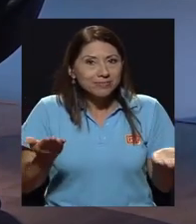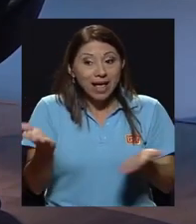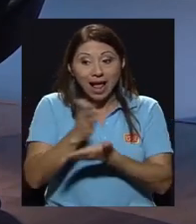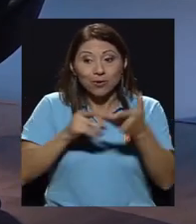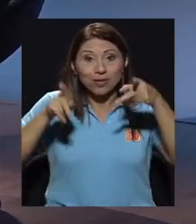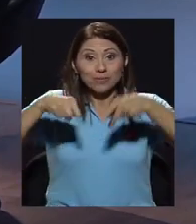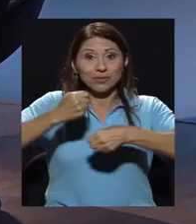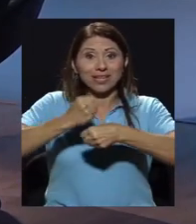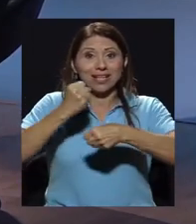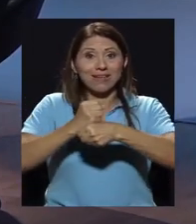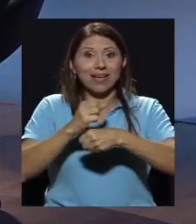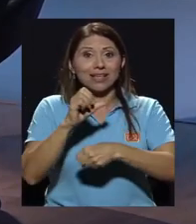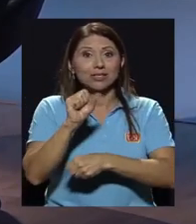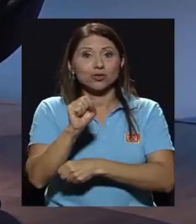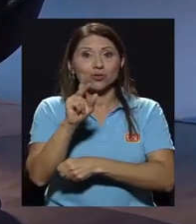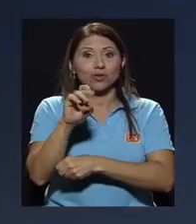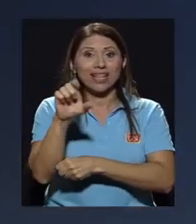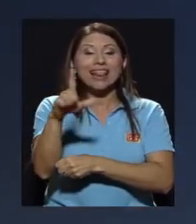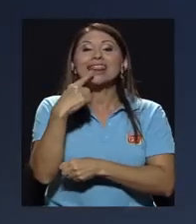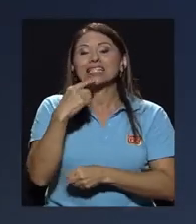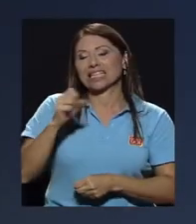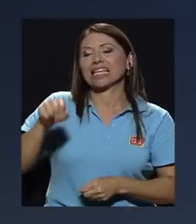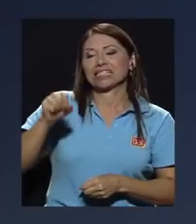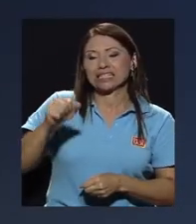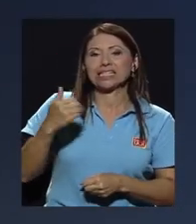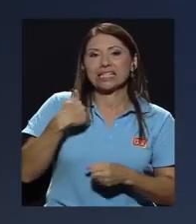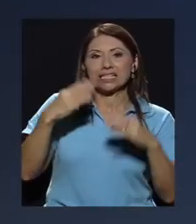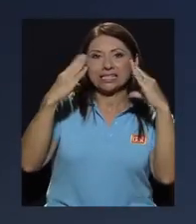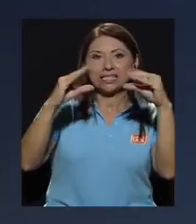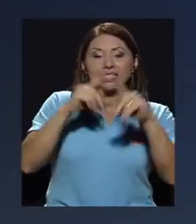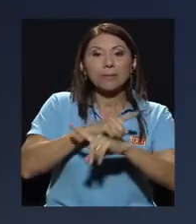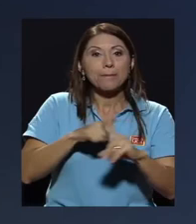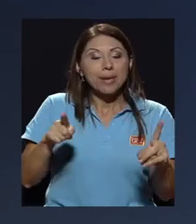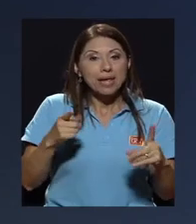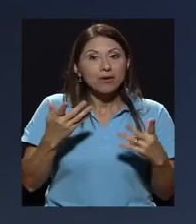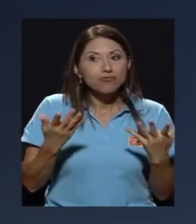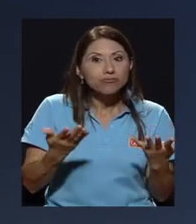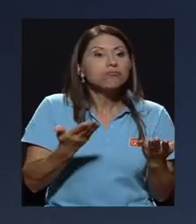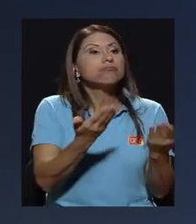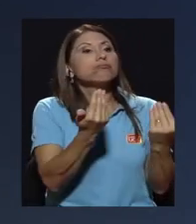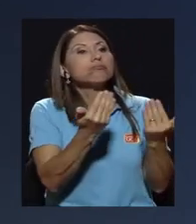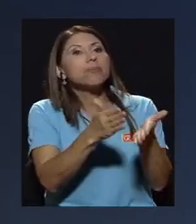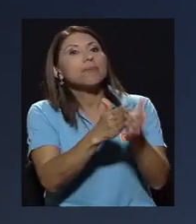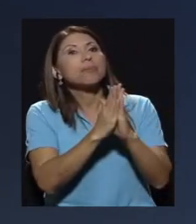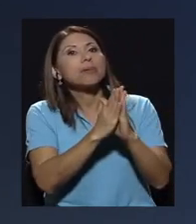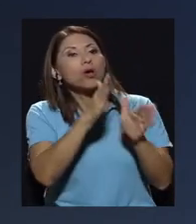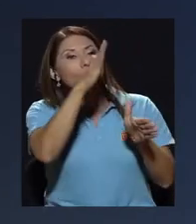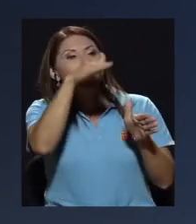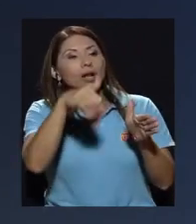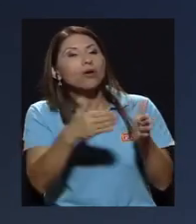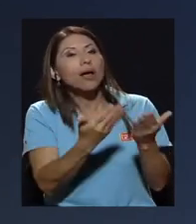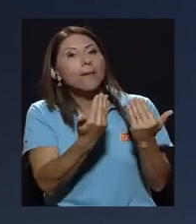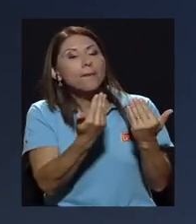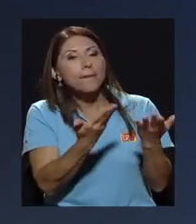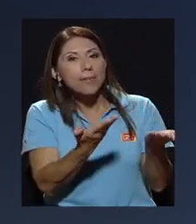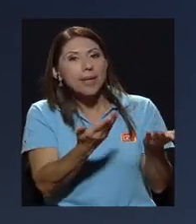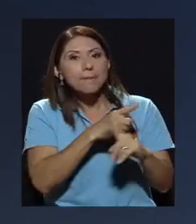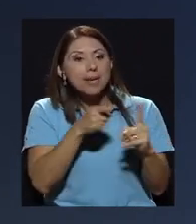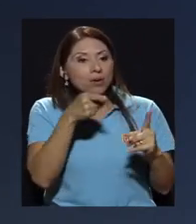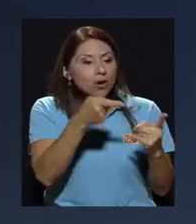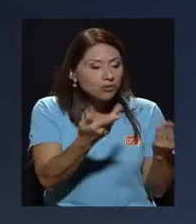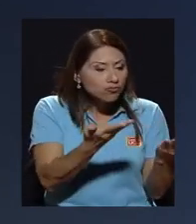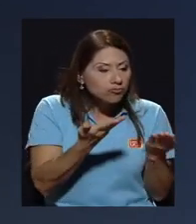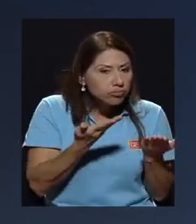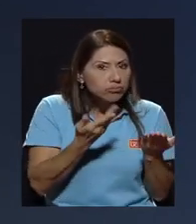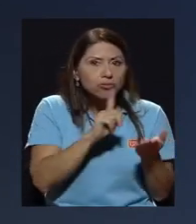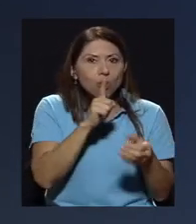personeros de la SUTEL nos han dicho si existen sin embargo a la hora que son solicitados por parte de la Contraloría esos informes no